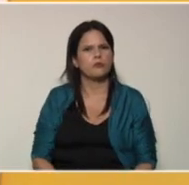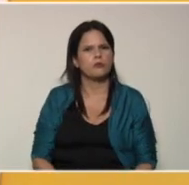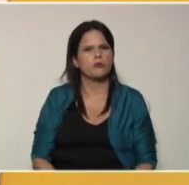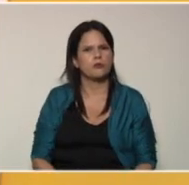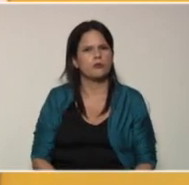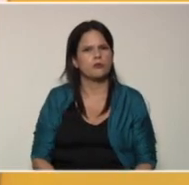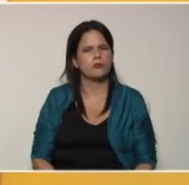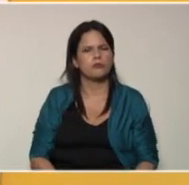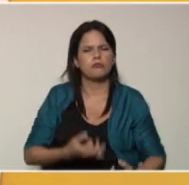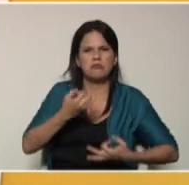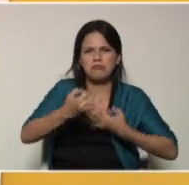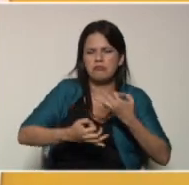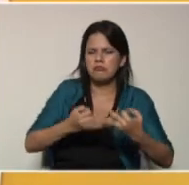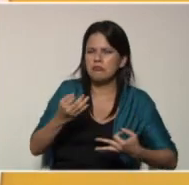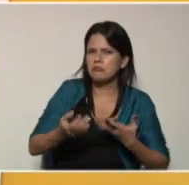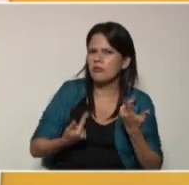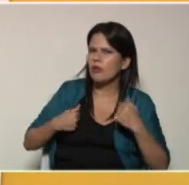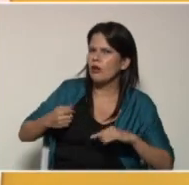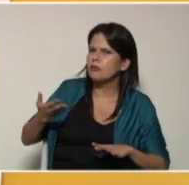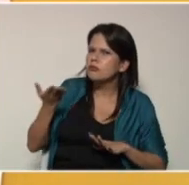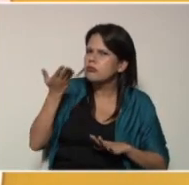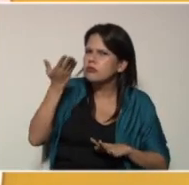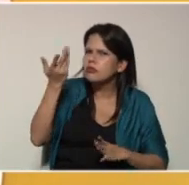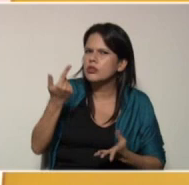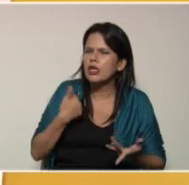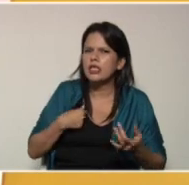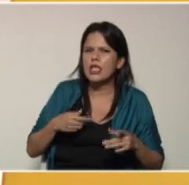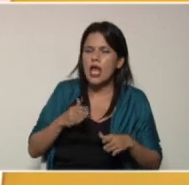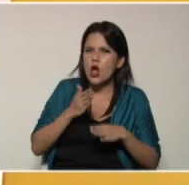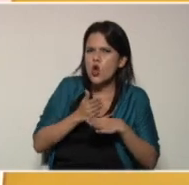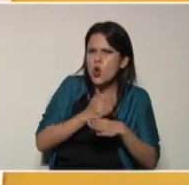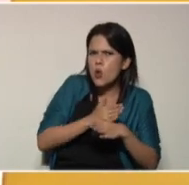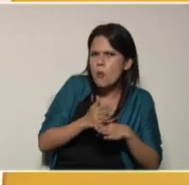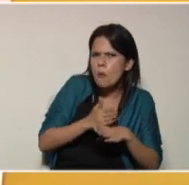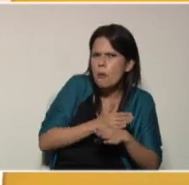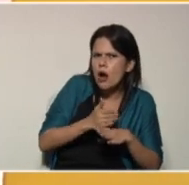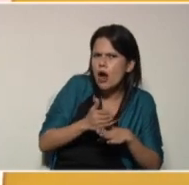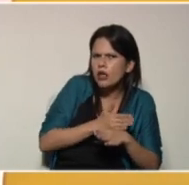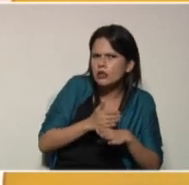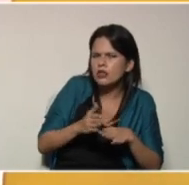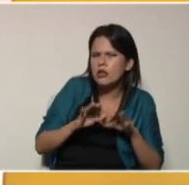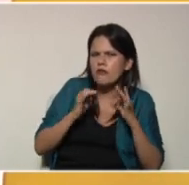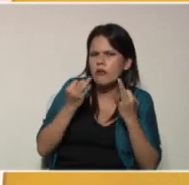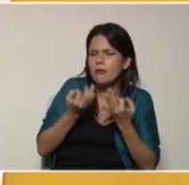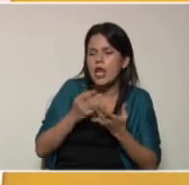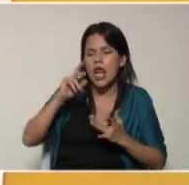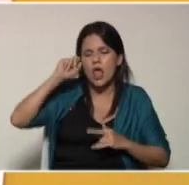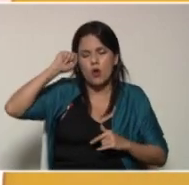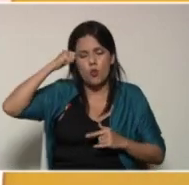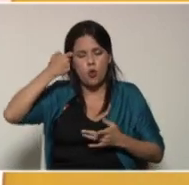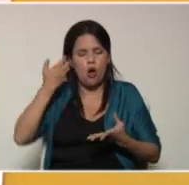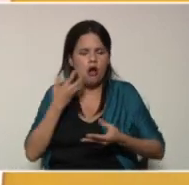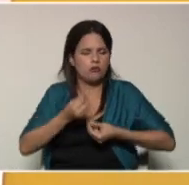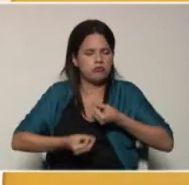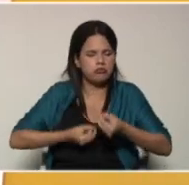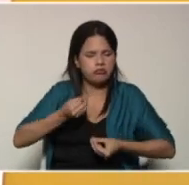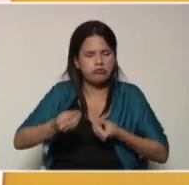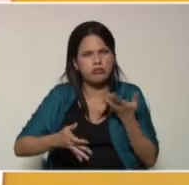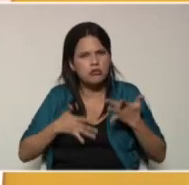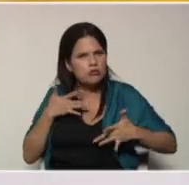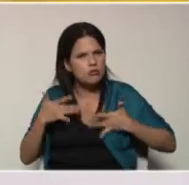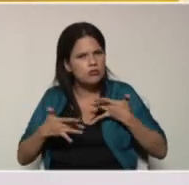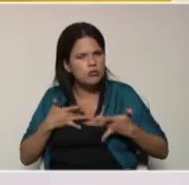destacar la importancia que es el compartir en familia. Recuerden que estamos haciendo actividades